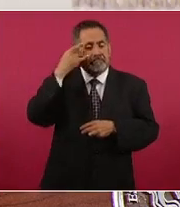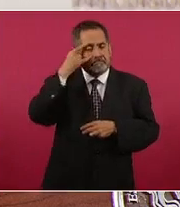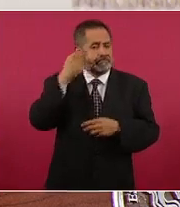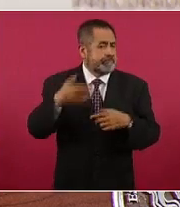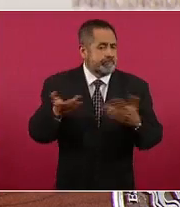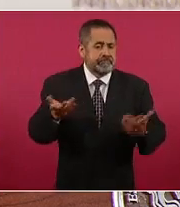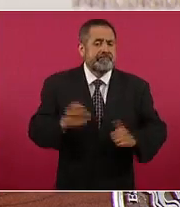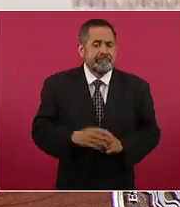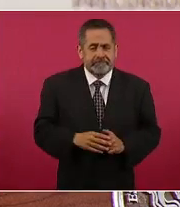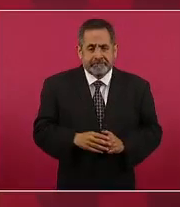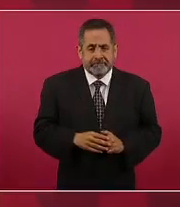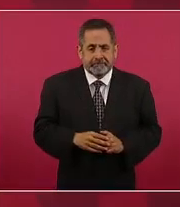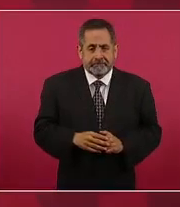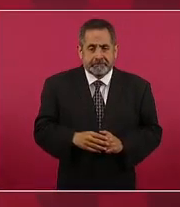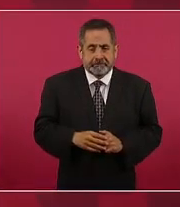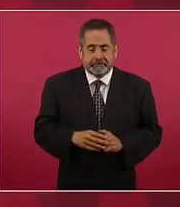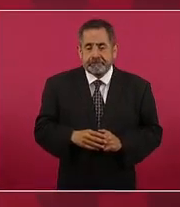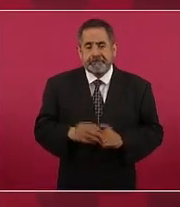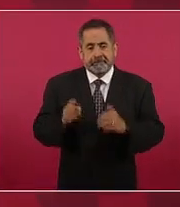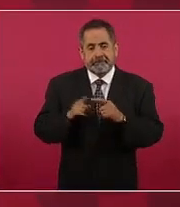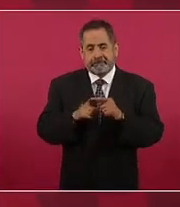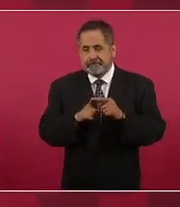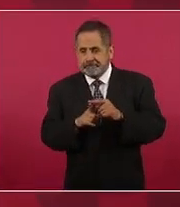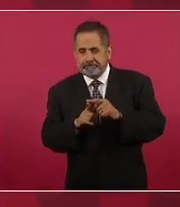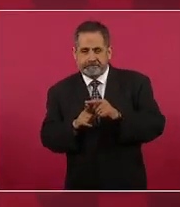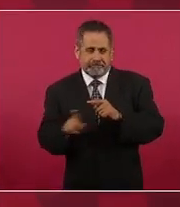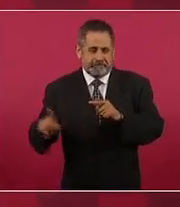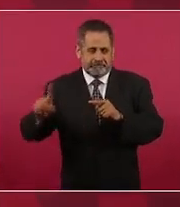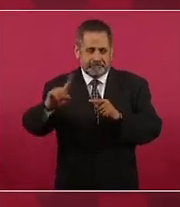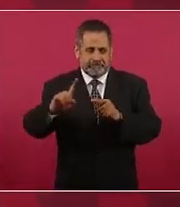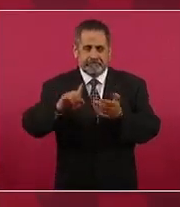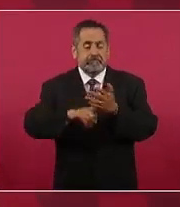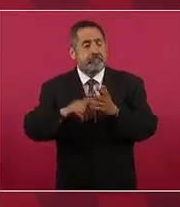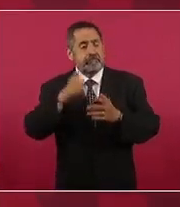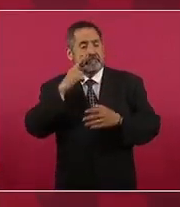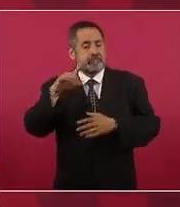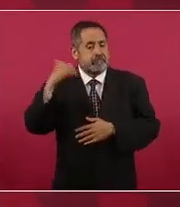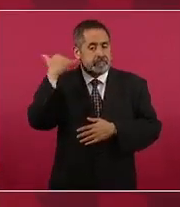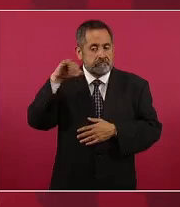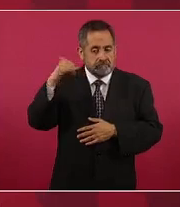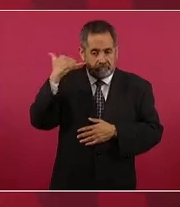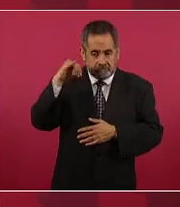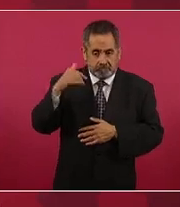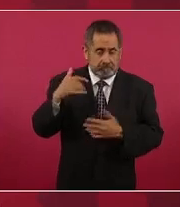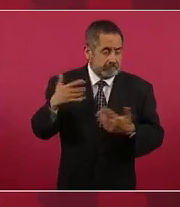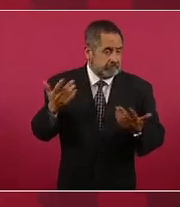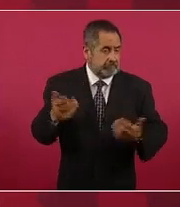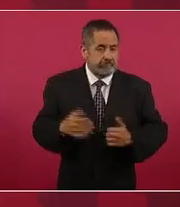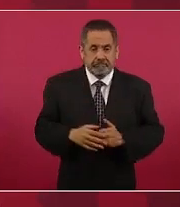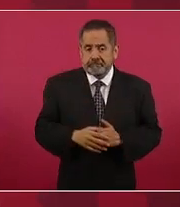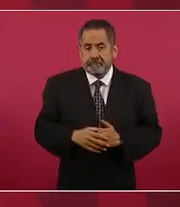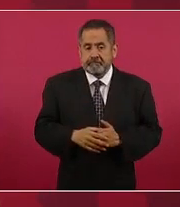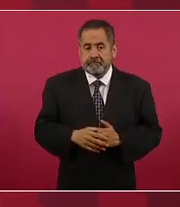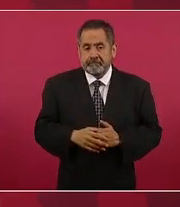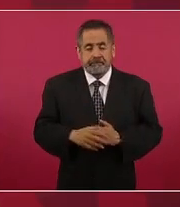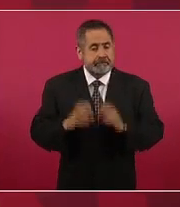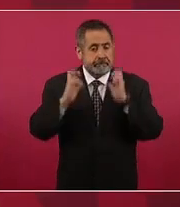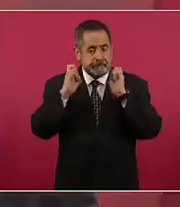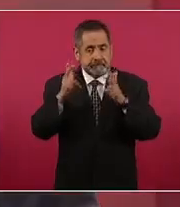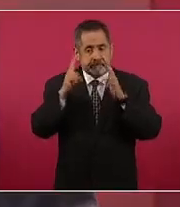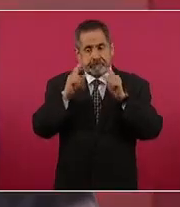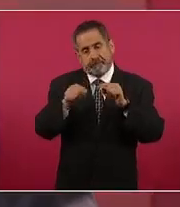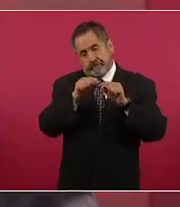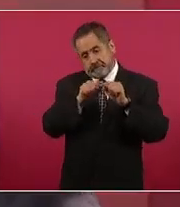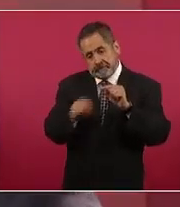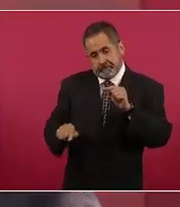por el lado del Golfo a Yucatán a Chiapas